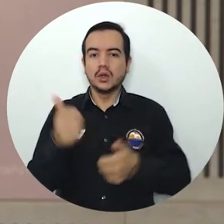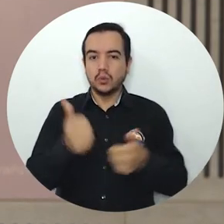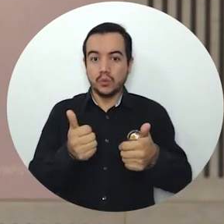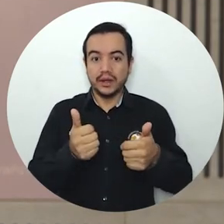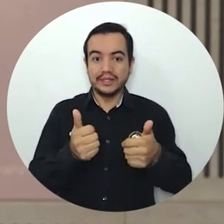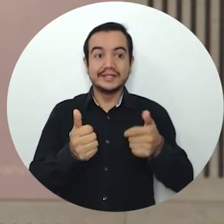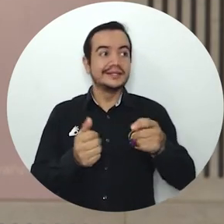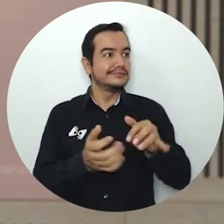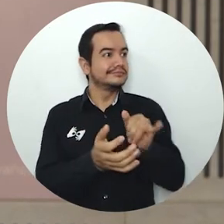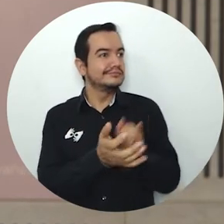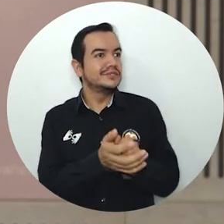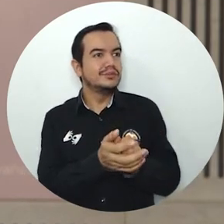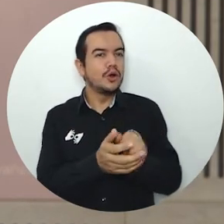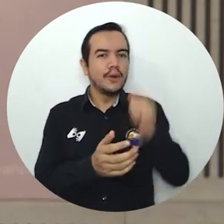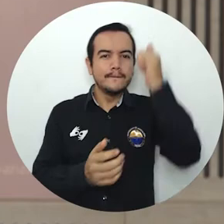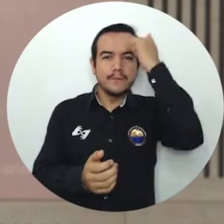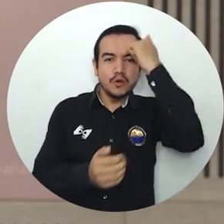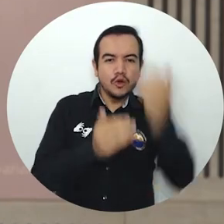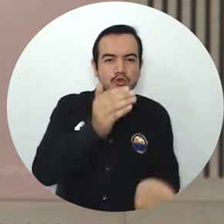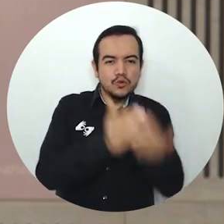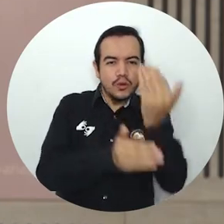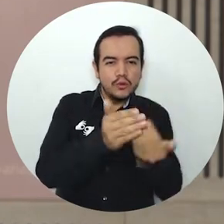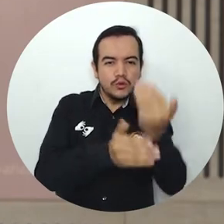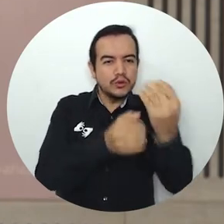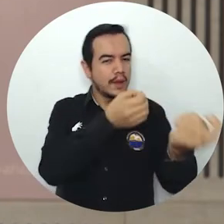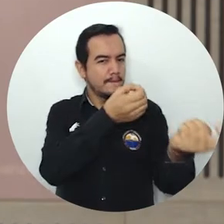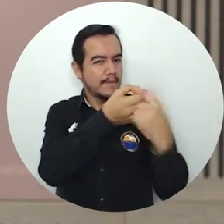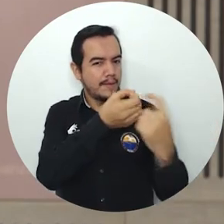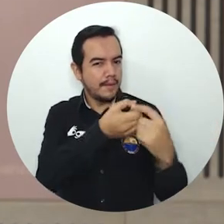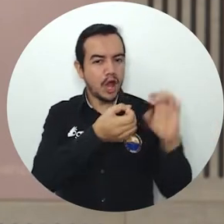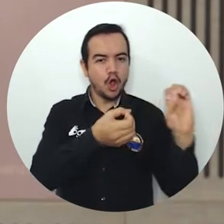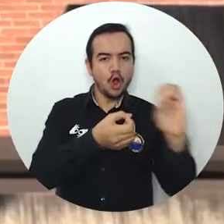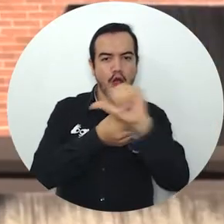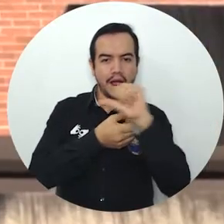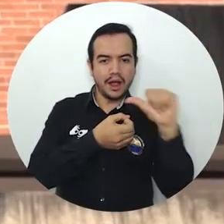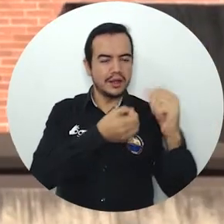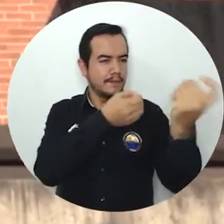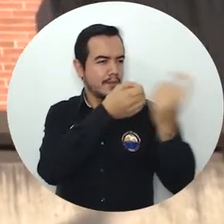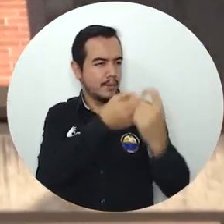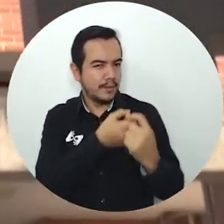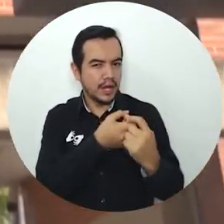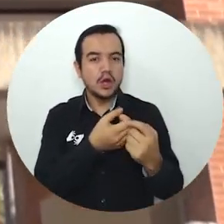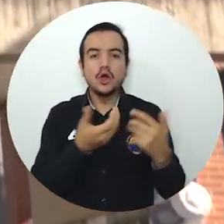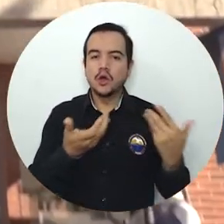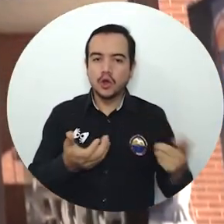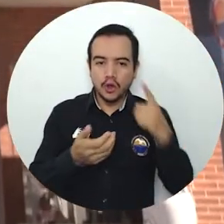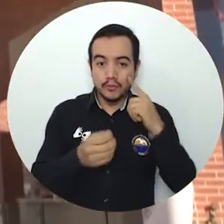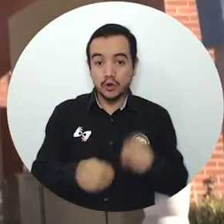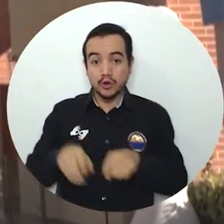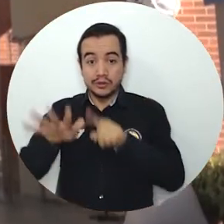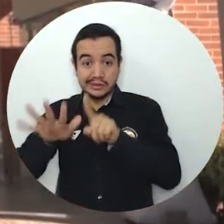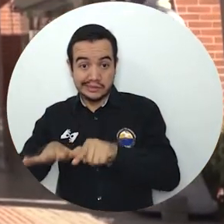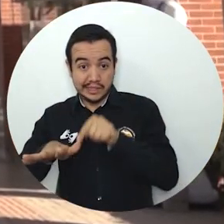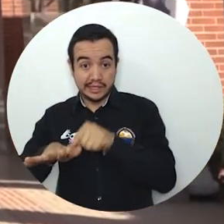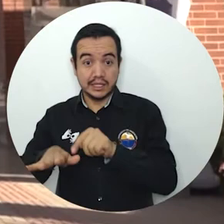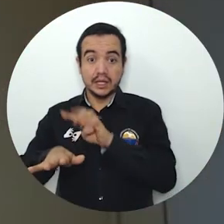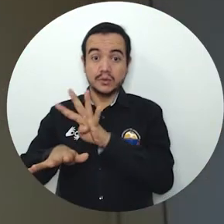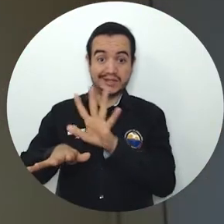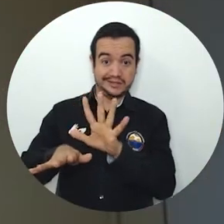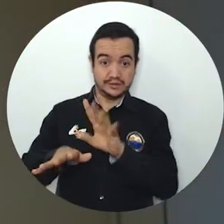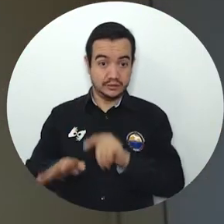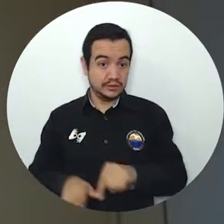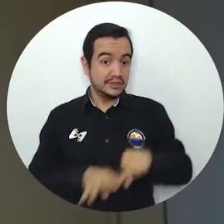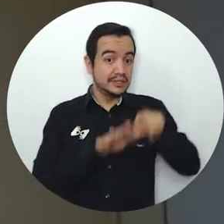futuro es vincular 90 profesores nuevos, profesores y profesoras a la planta docente, 45 en el primer semestre del año y